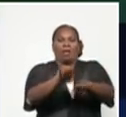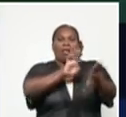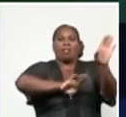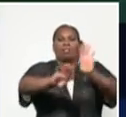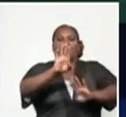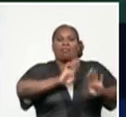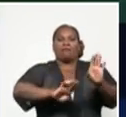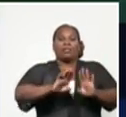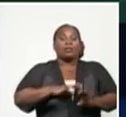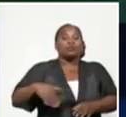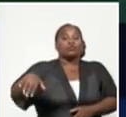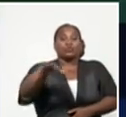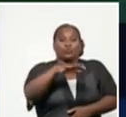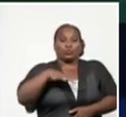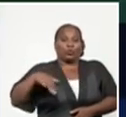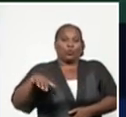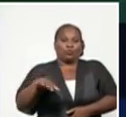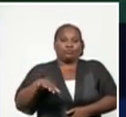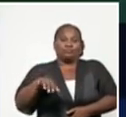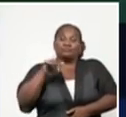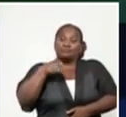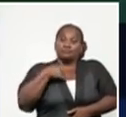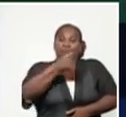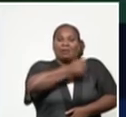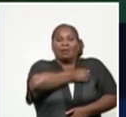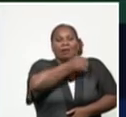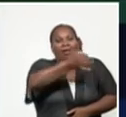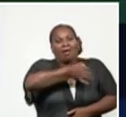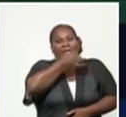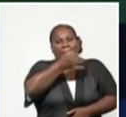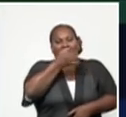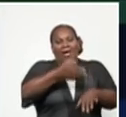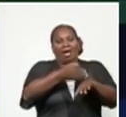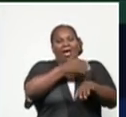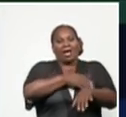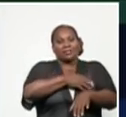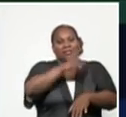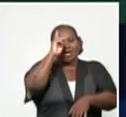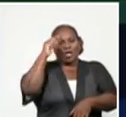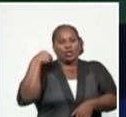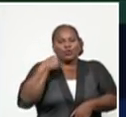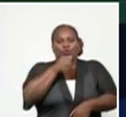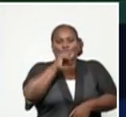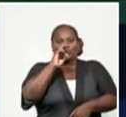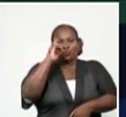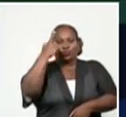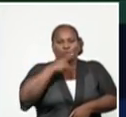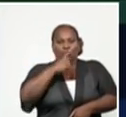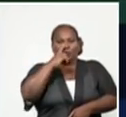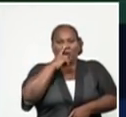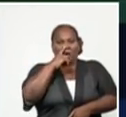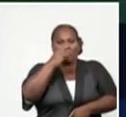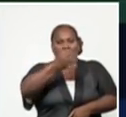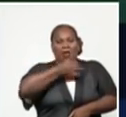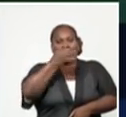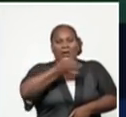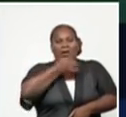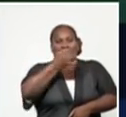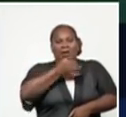todos. Eran los elementos que quería compartir antes que el doctor Durán pudiera dar la información inicial.